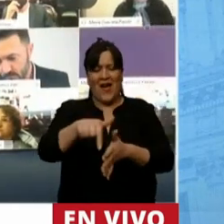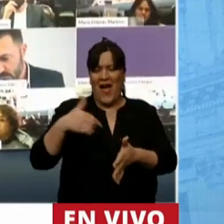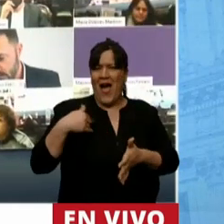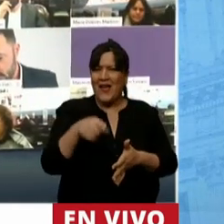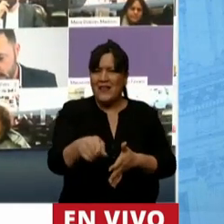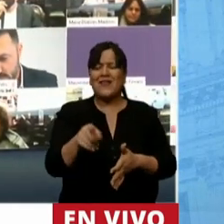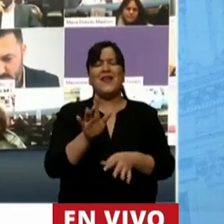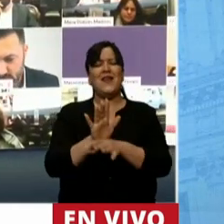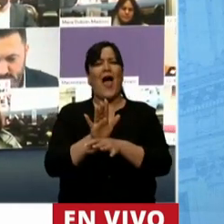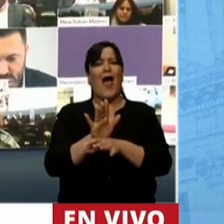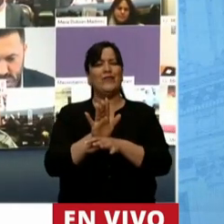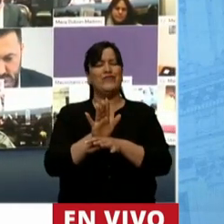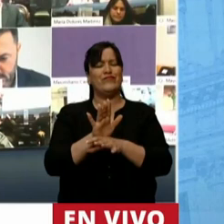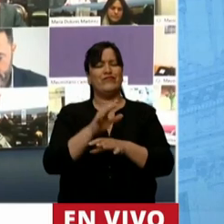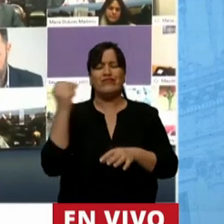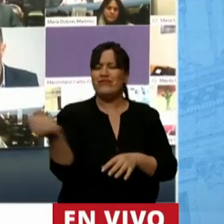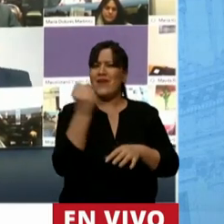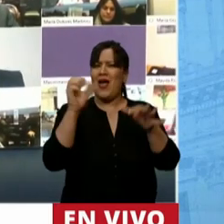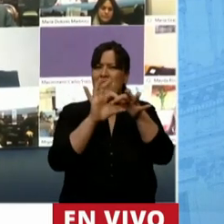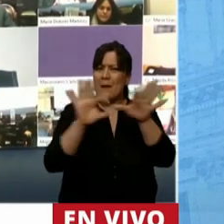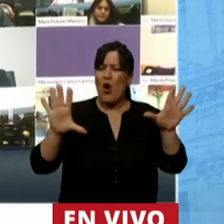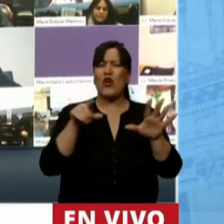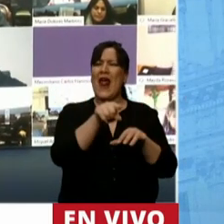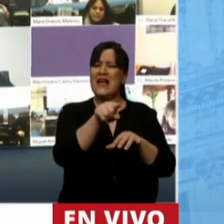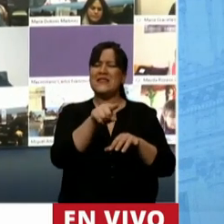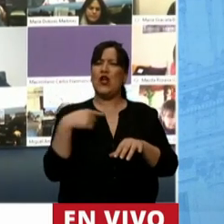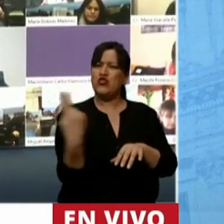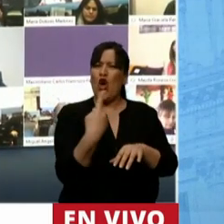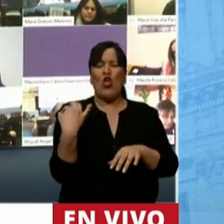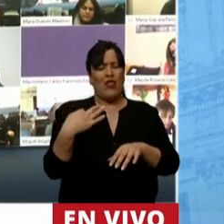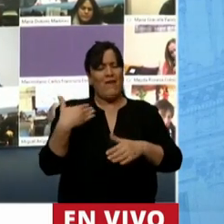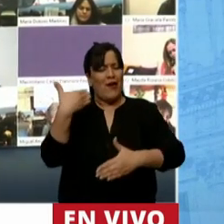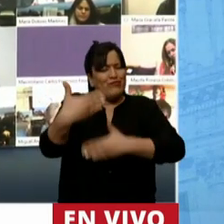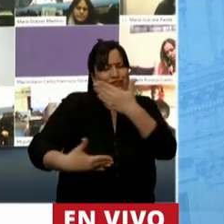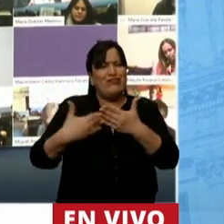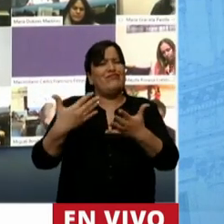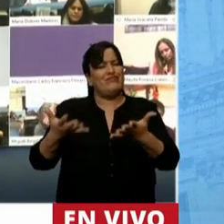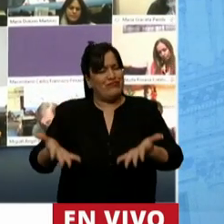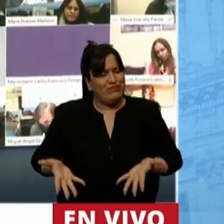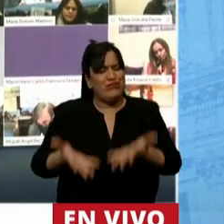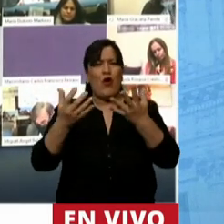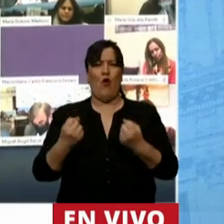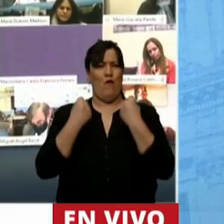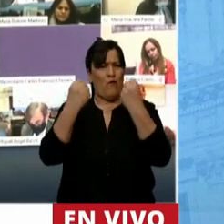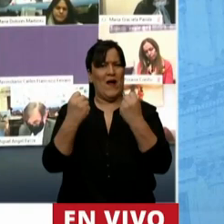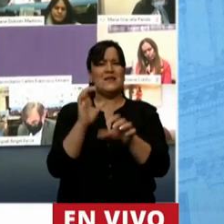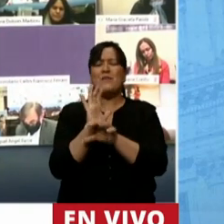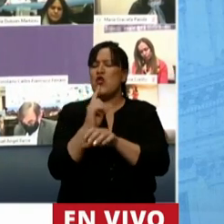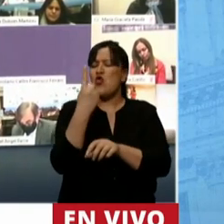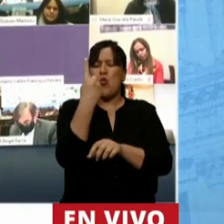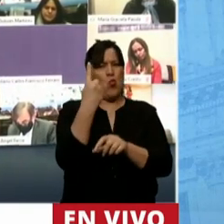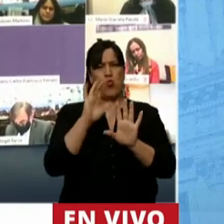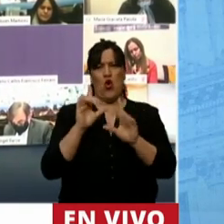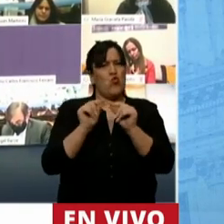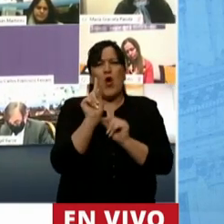en nombre de la democracia avancemos con fuerza en un solo valor que hasta